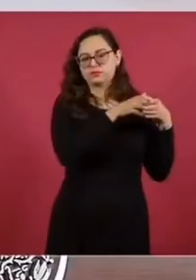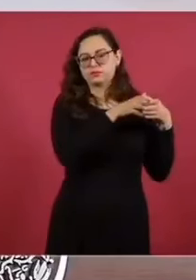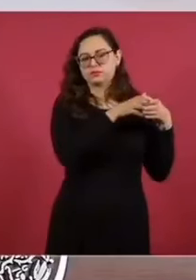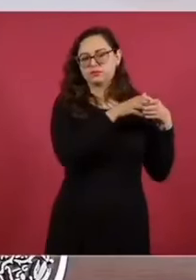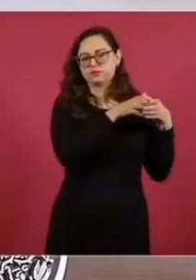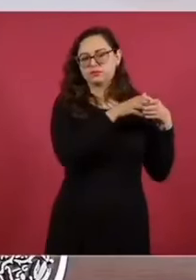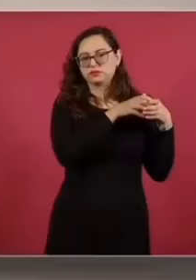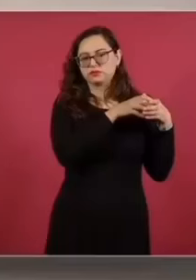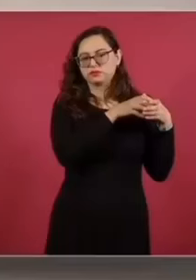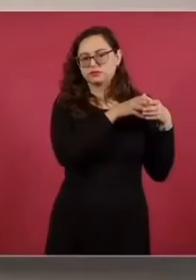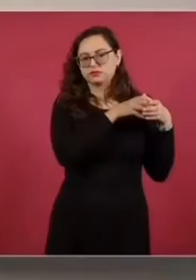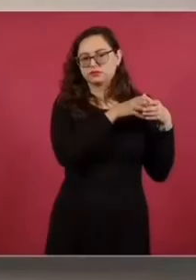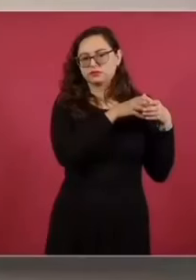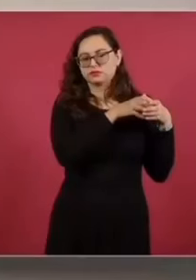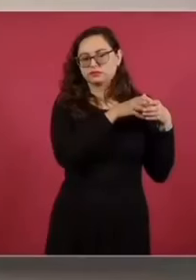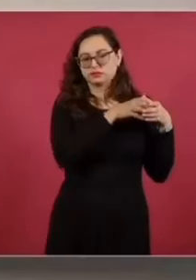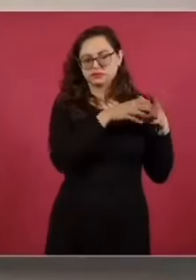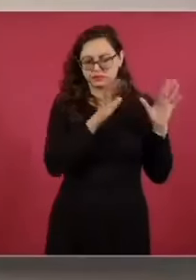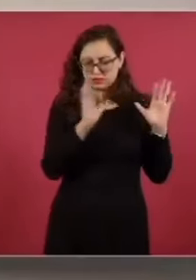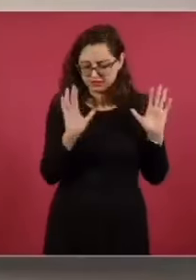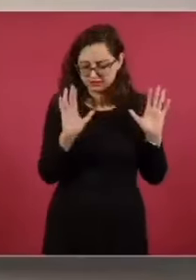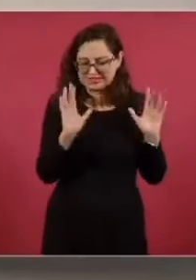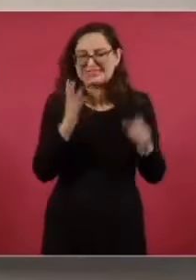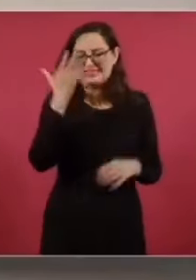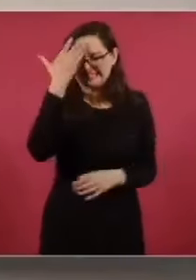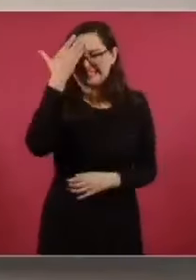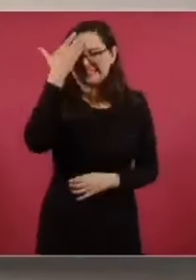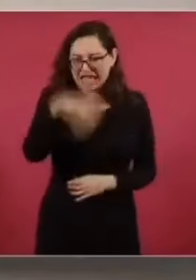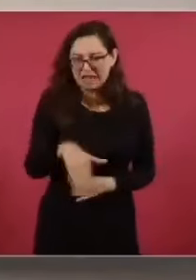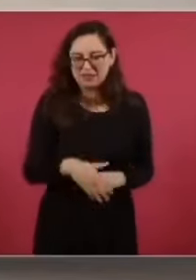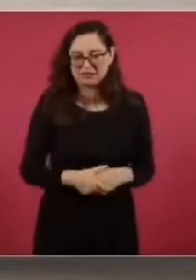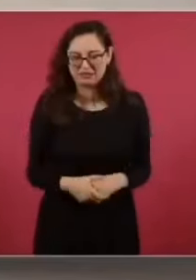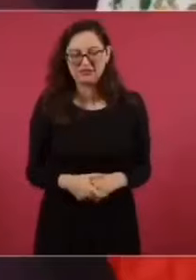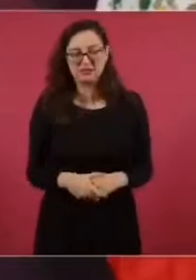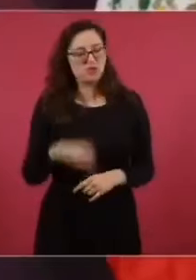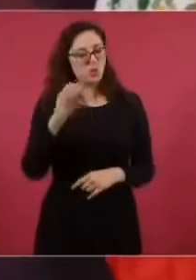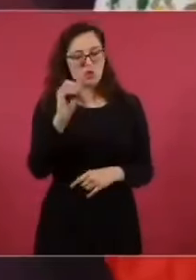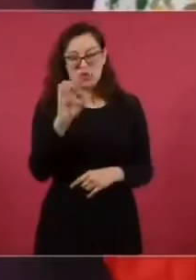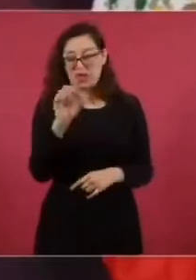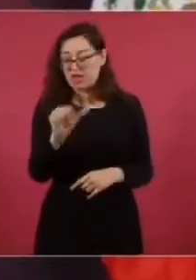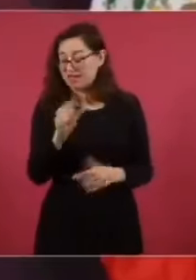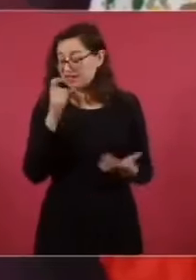Ya esa organización debe reformarse,